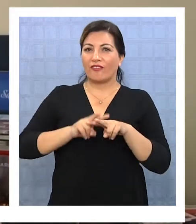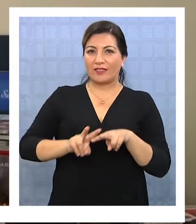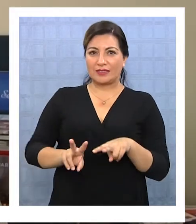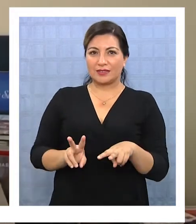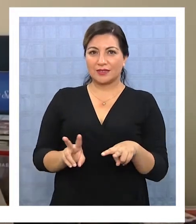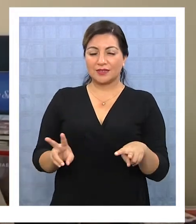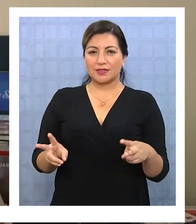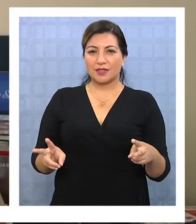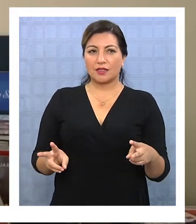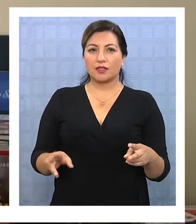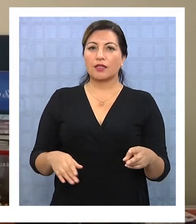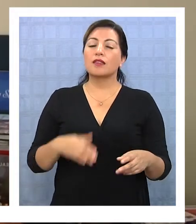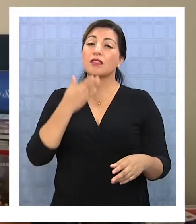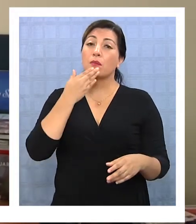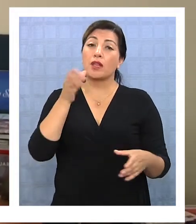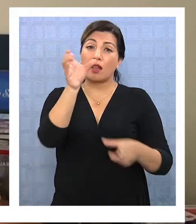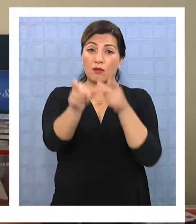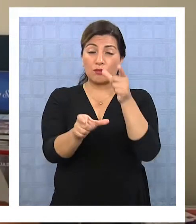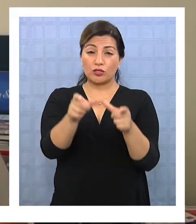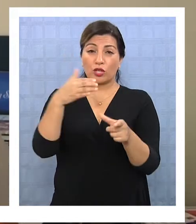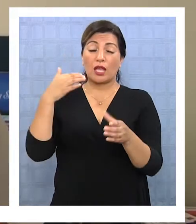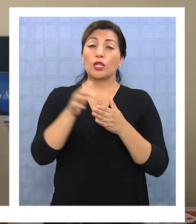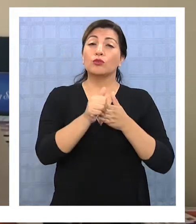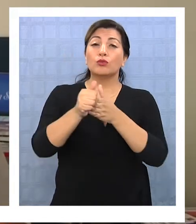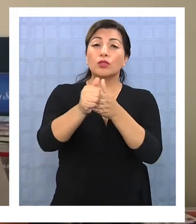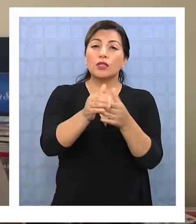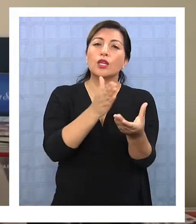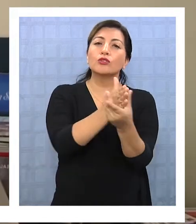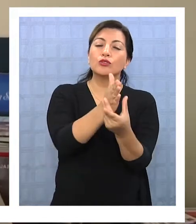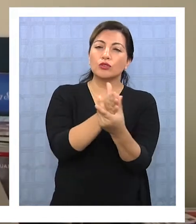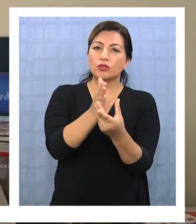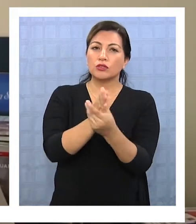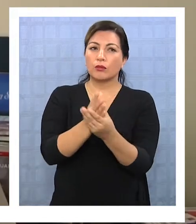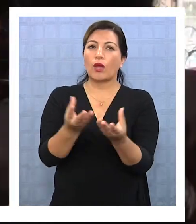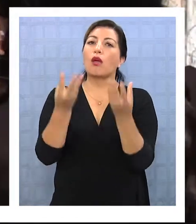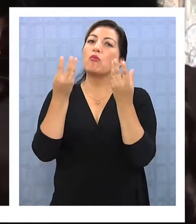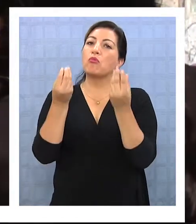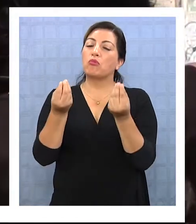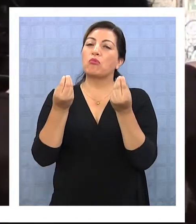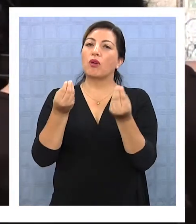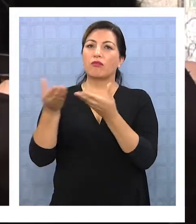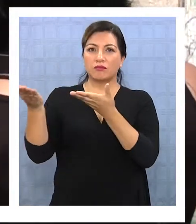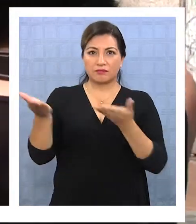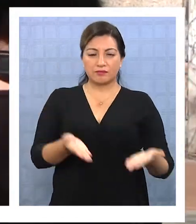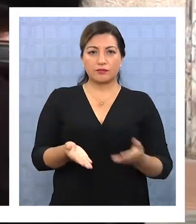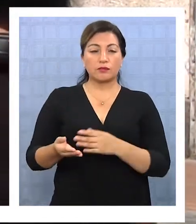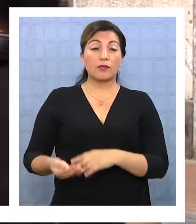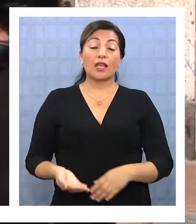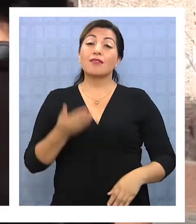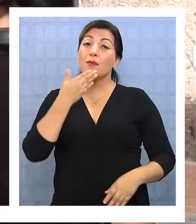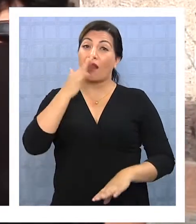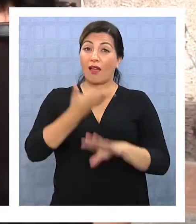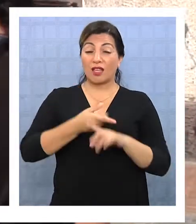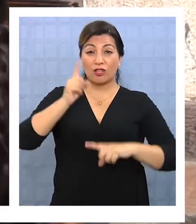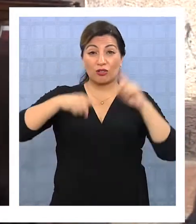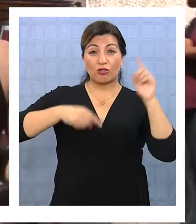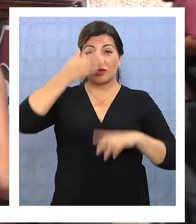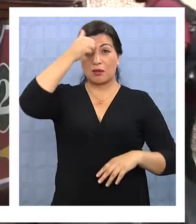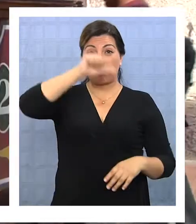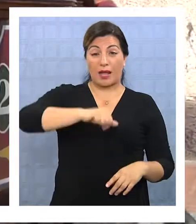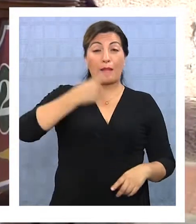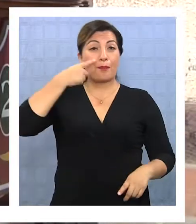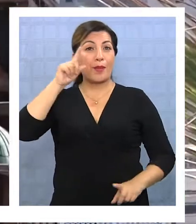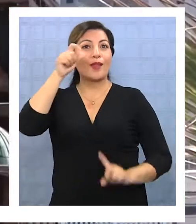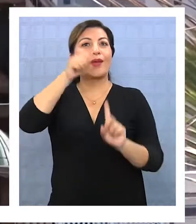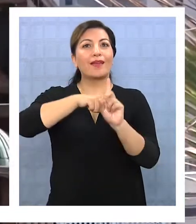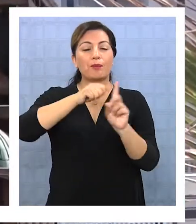aconsejar y asesorar al turista y a la misma comunidad para que seamos un buen anfitrión. Pero a pesar de lo malo, no cabe duda que enero fue un